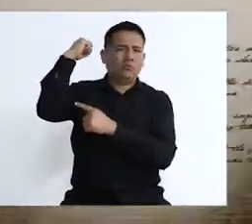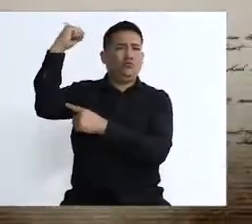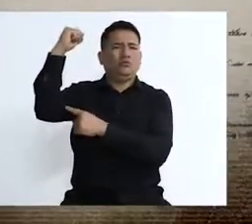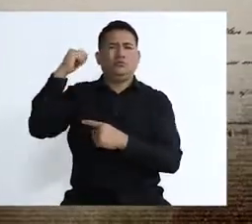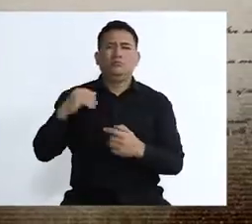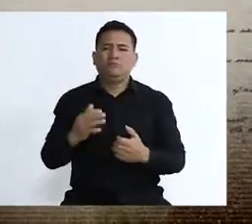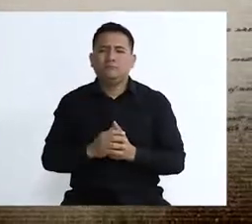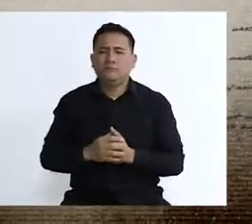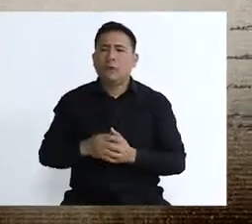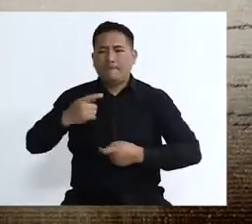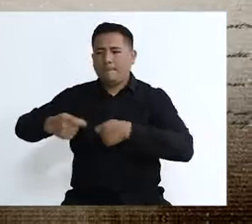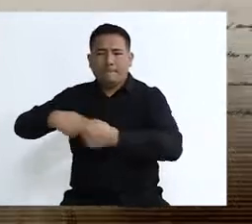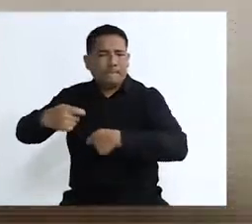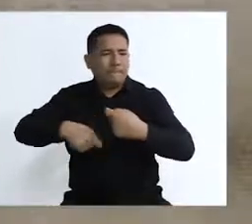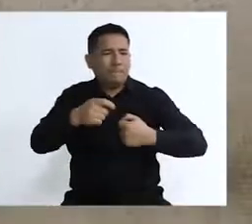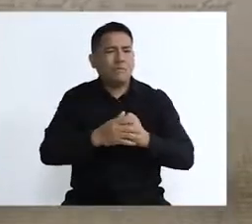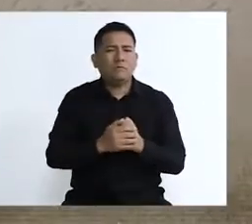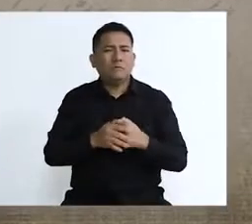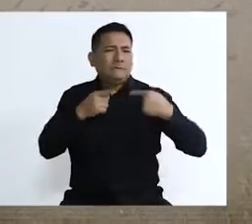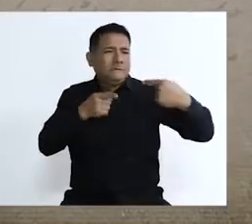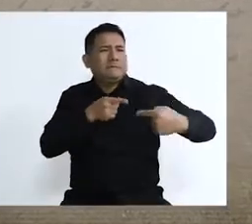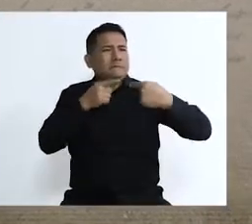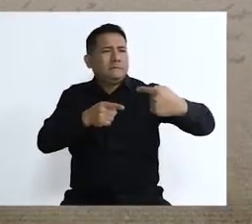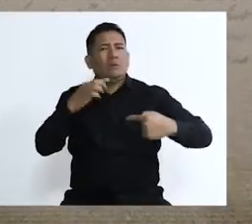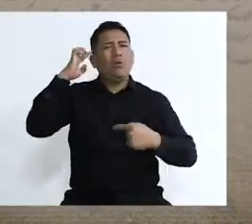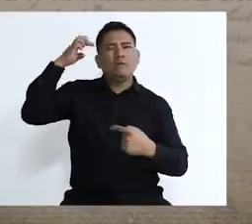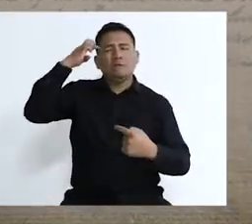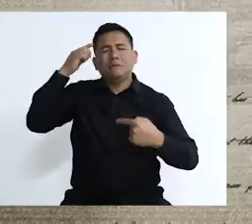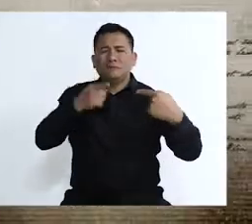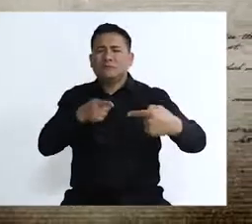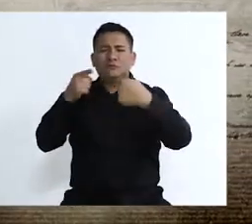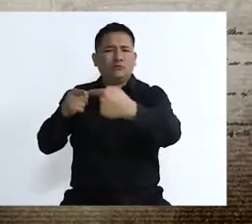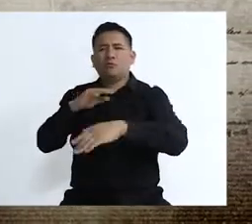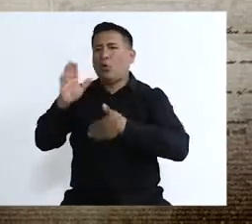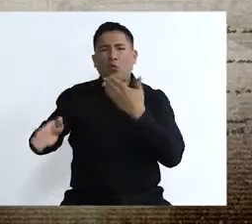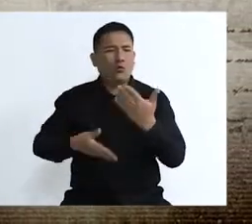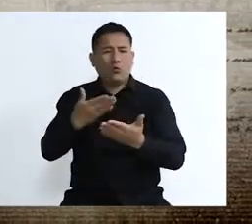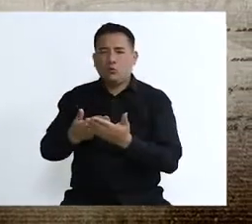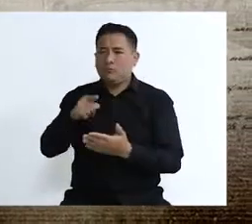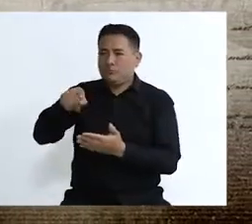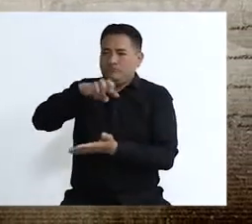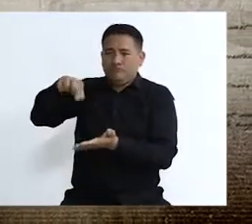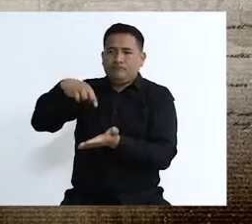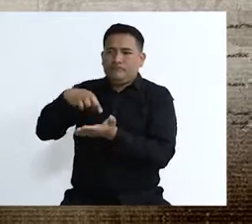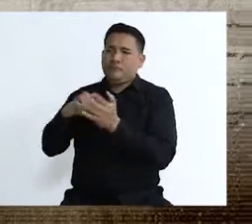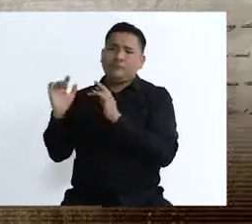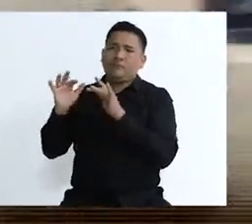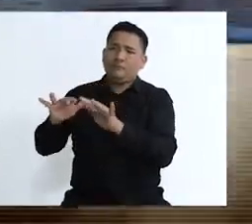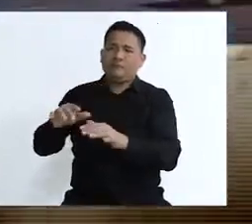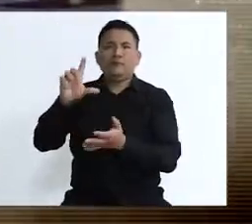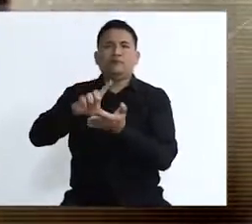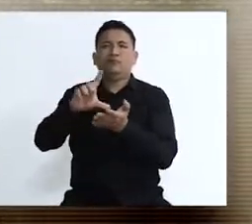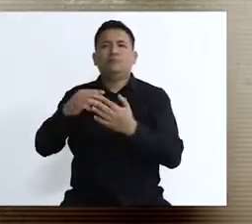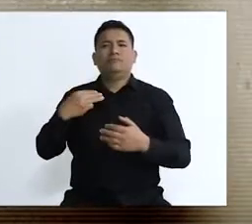letreros luminosos, del comercio, de las luchas políticas y la democracia. La Plaza San Martín es el patrimonio del alma